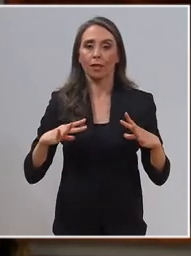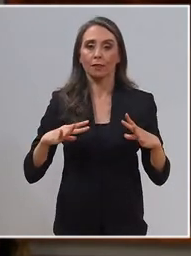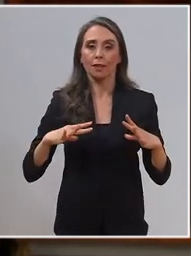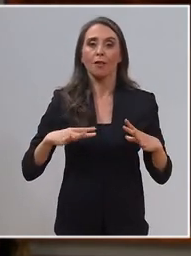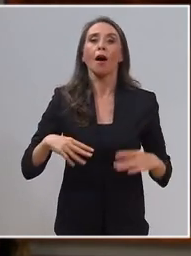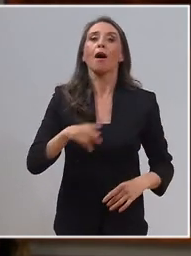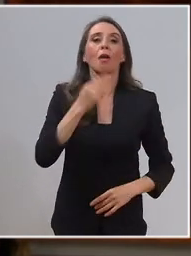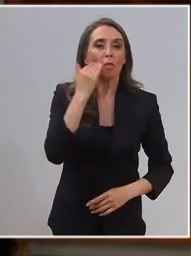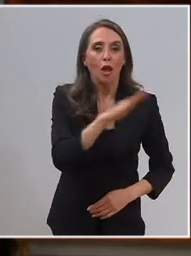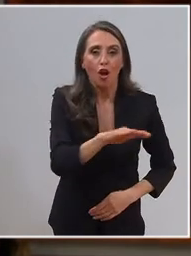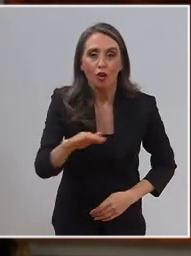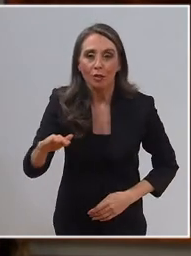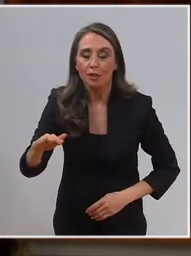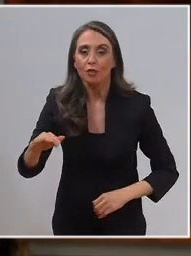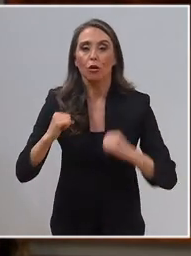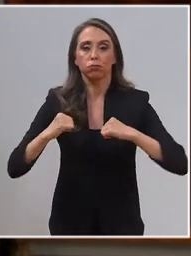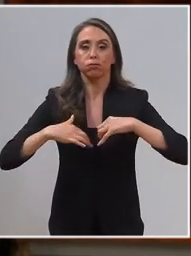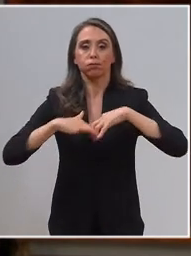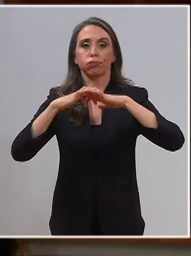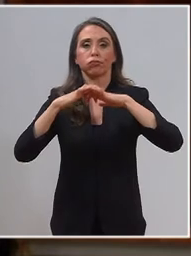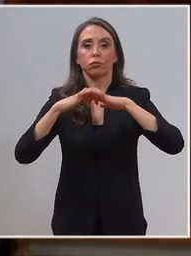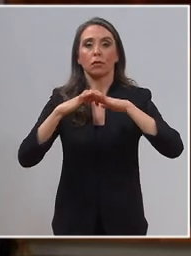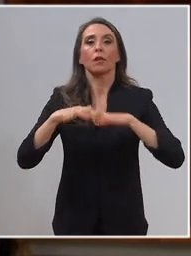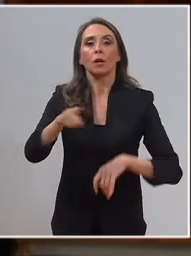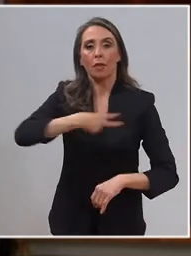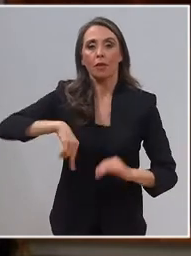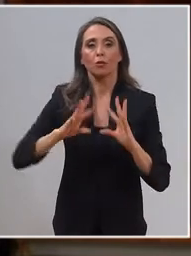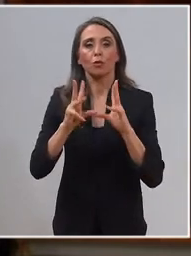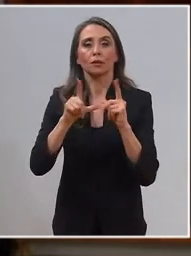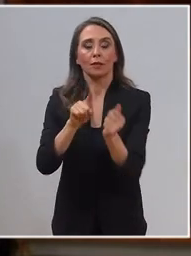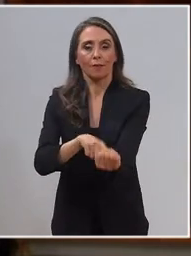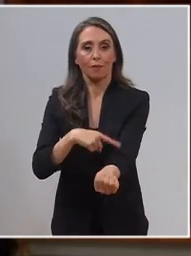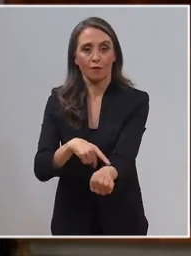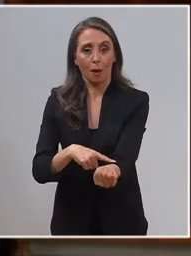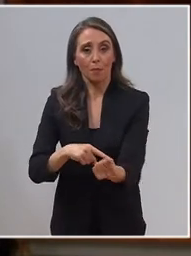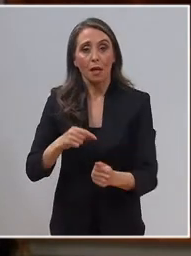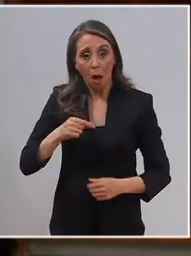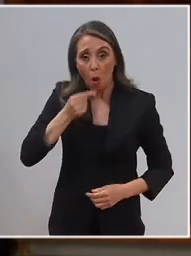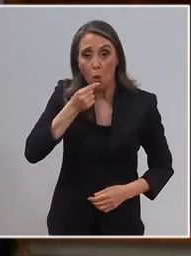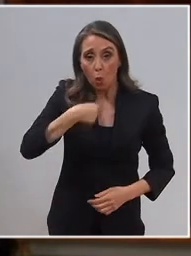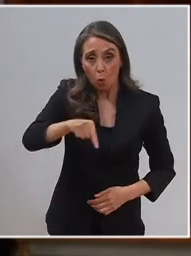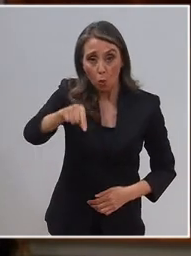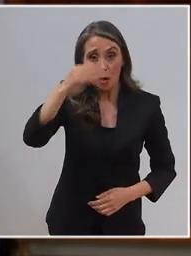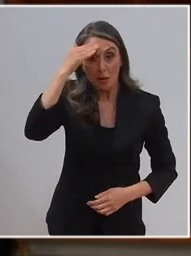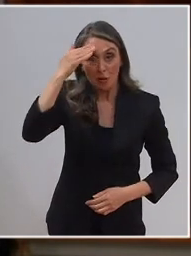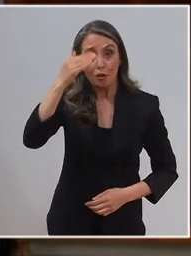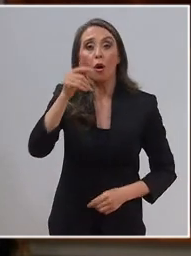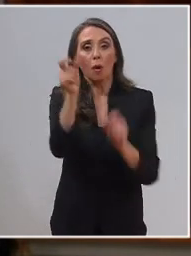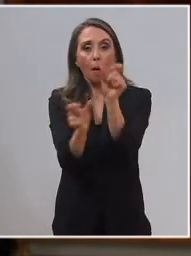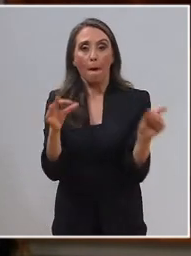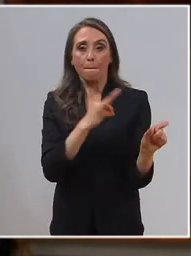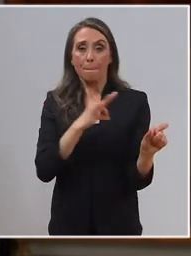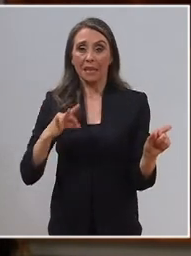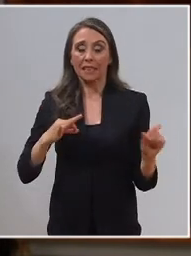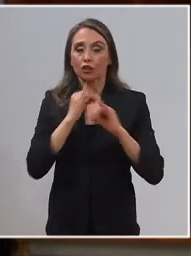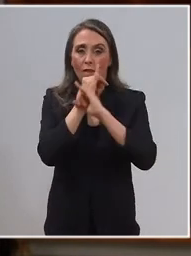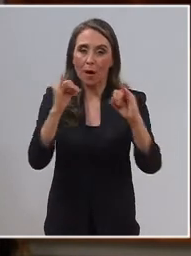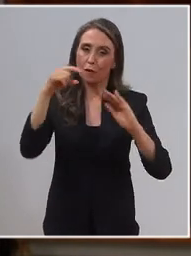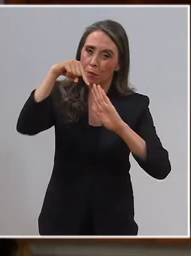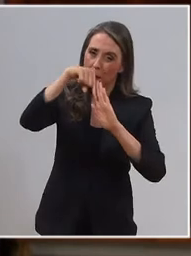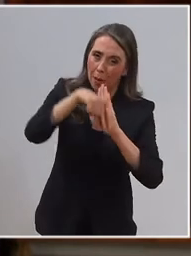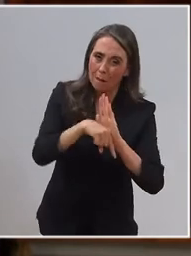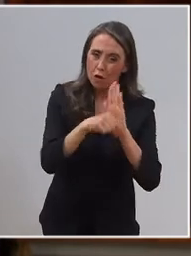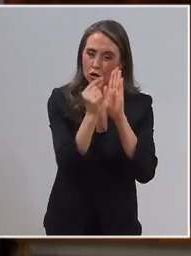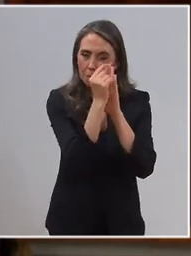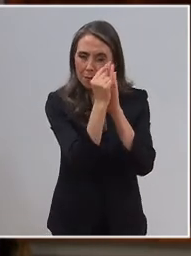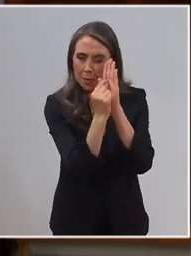nuestros niños y en el fortalecimiento de nuestras familias. En los próximos días los ministros darán a conocer con mayor profundidad